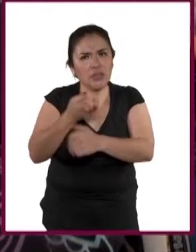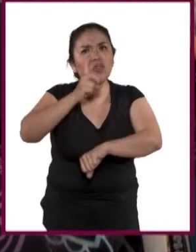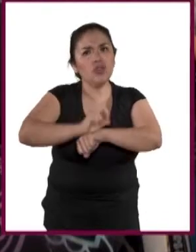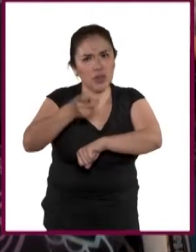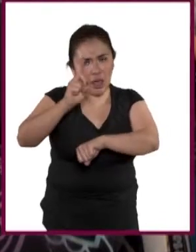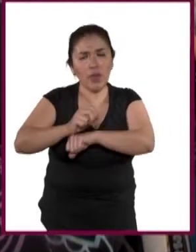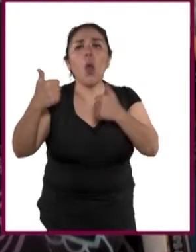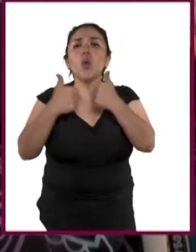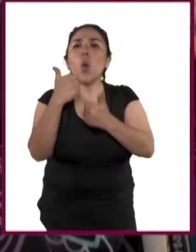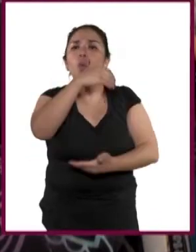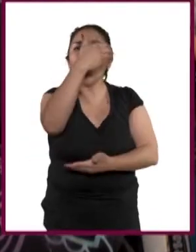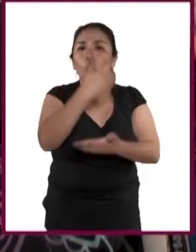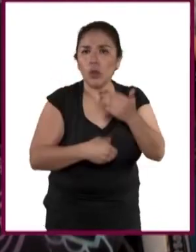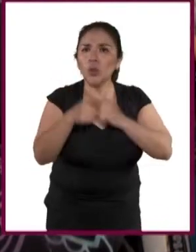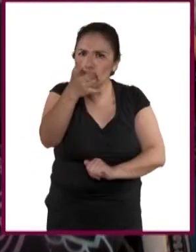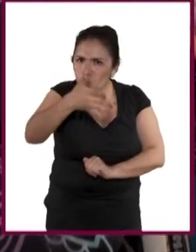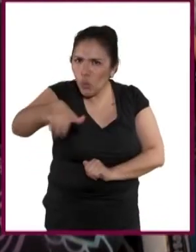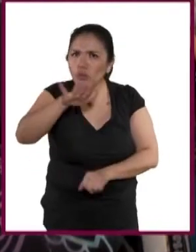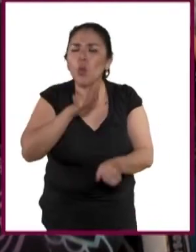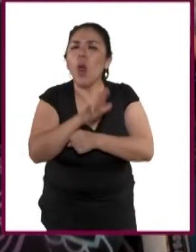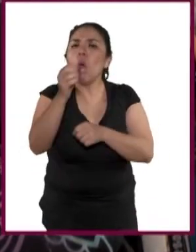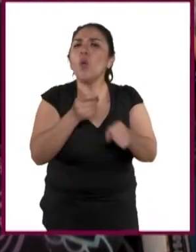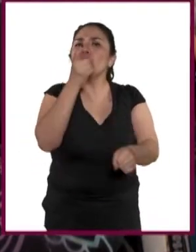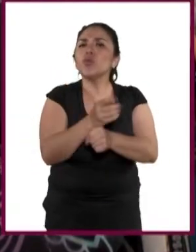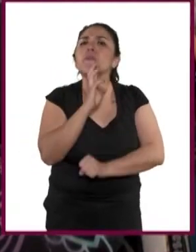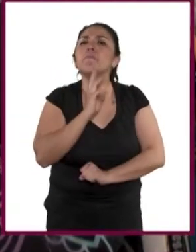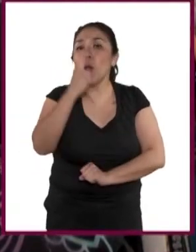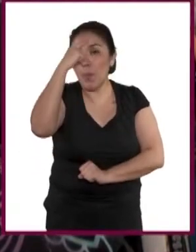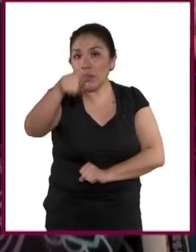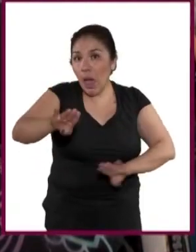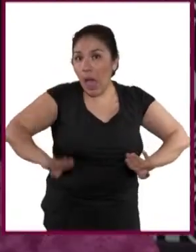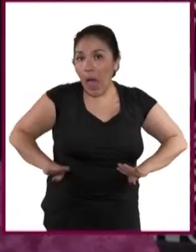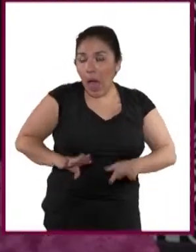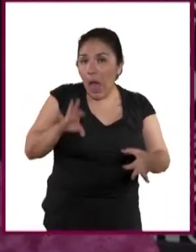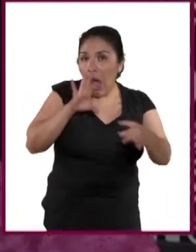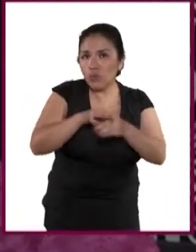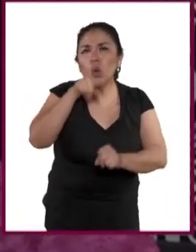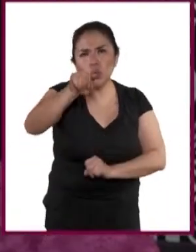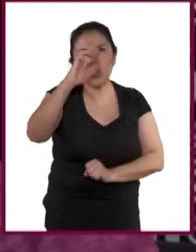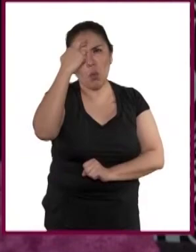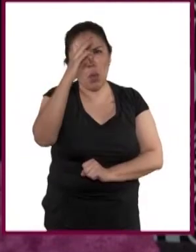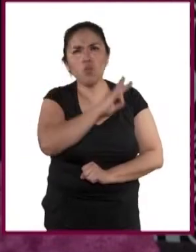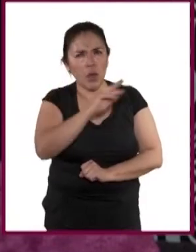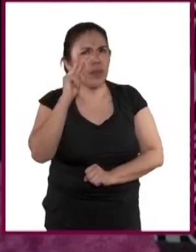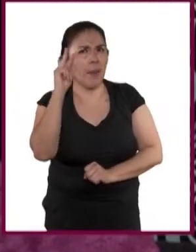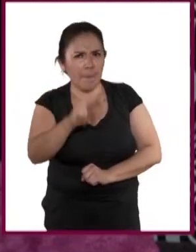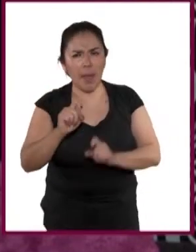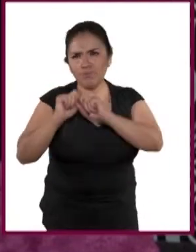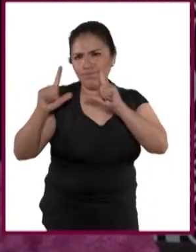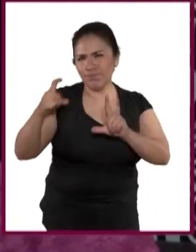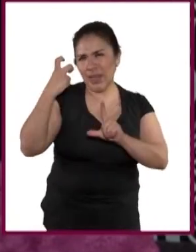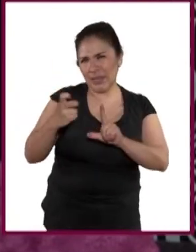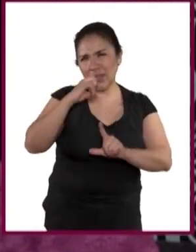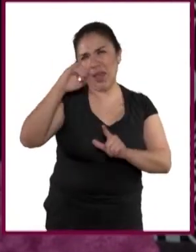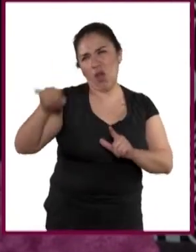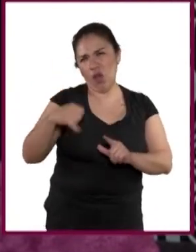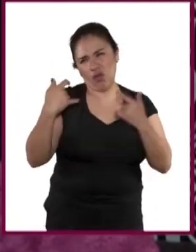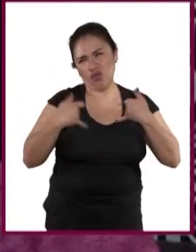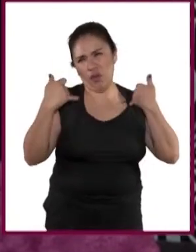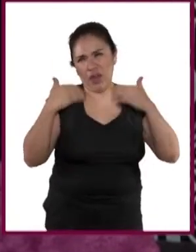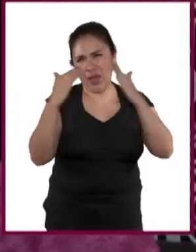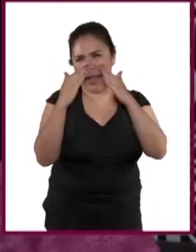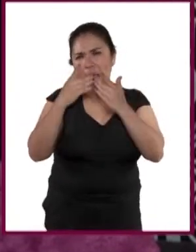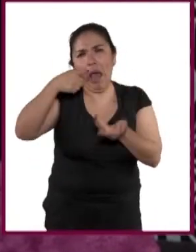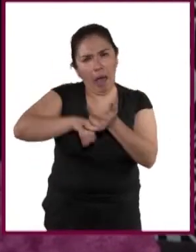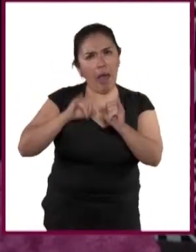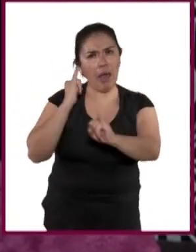el derecho a un contrato. Busca las mejores oportunidades de empleo para ti. Recuerda que puedes ver los programas de Jóvenes en Casa